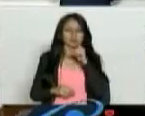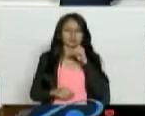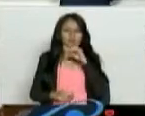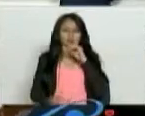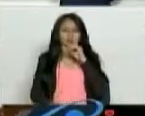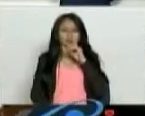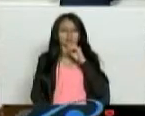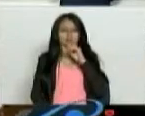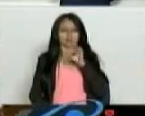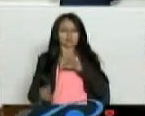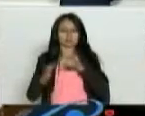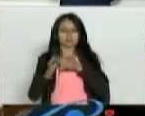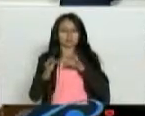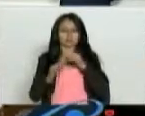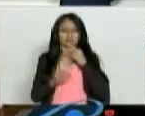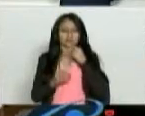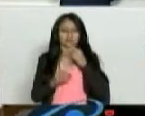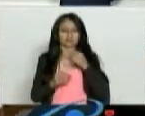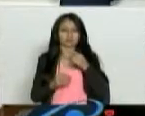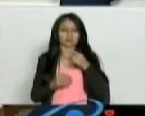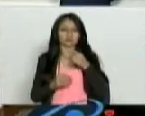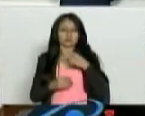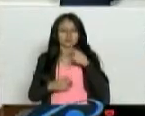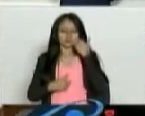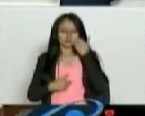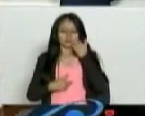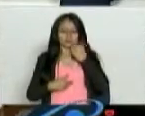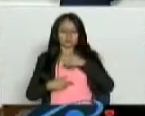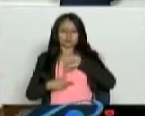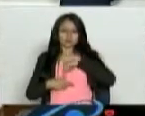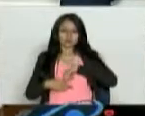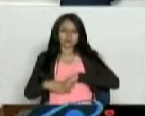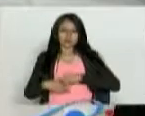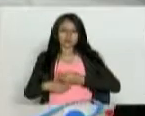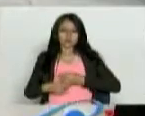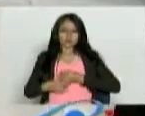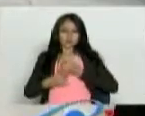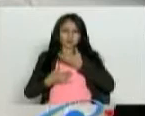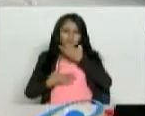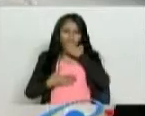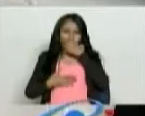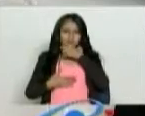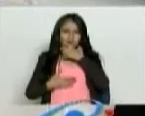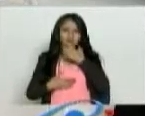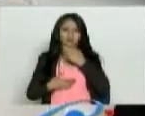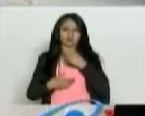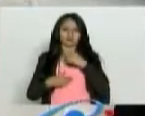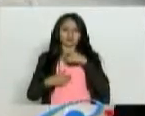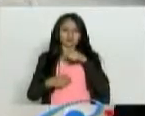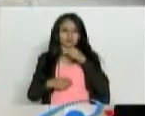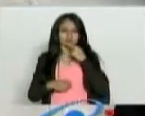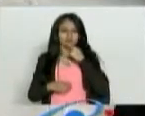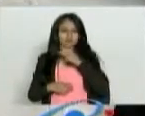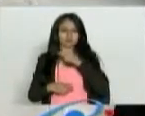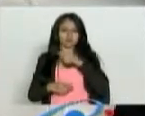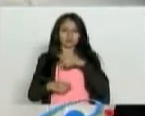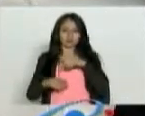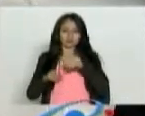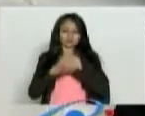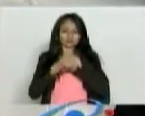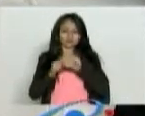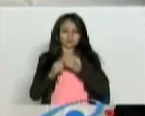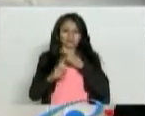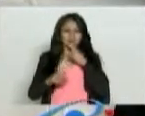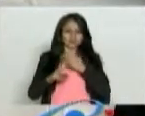le da toda la carta. dice gastritis crónica superficial con actividad moderada, folicular, no atrófica,